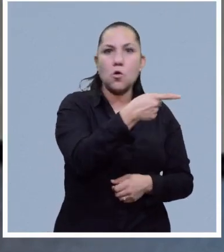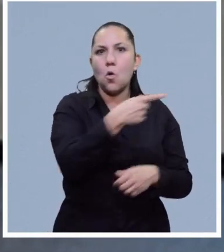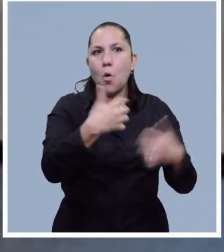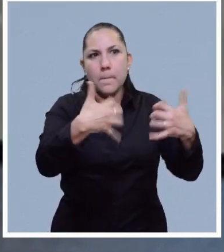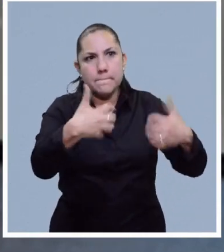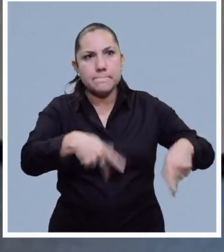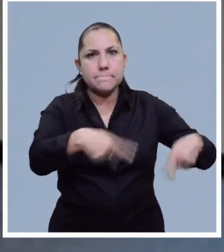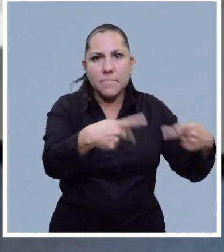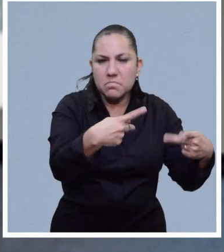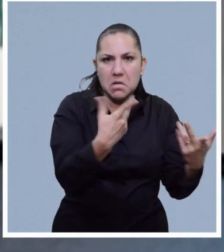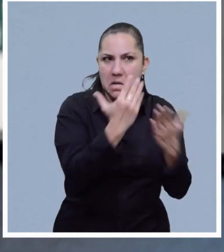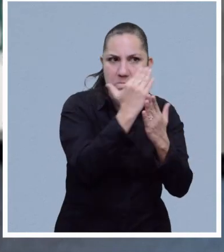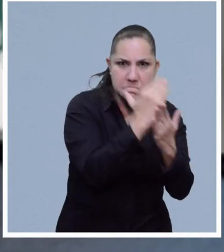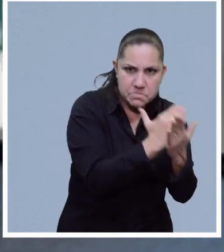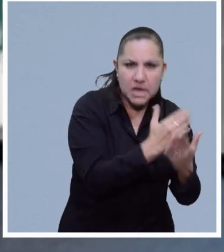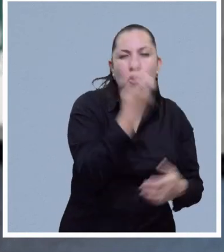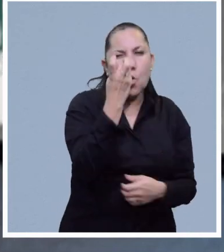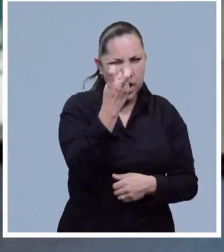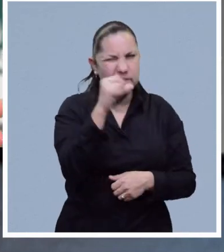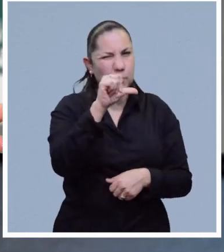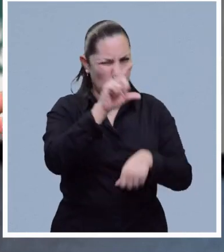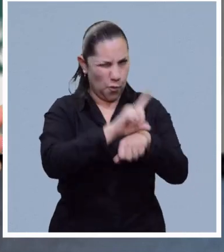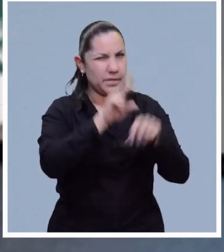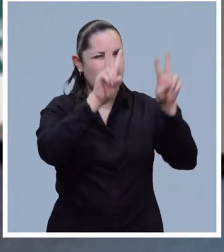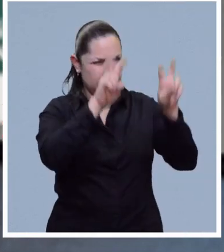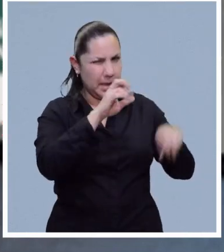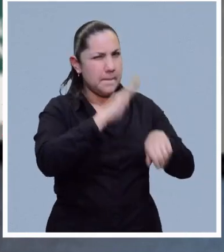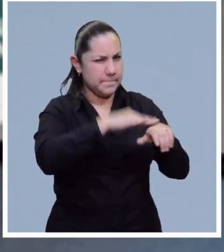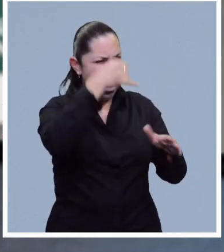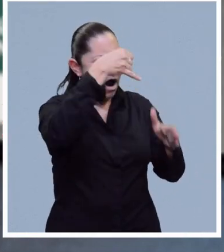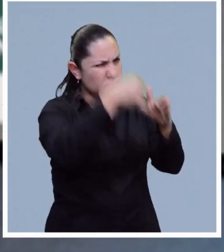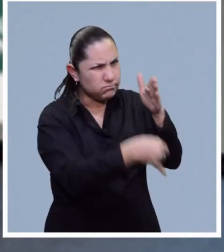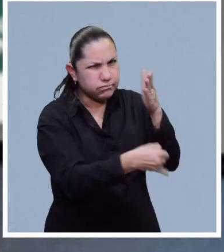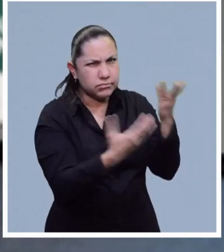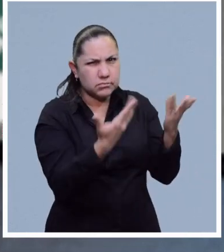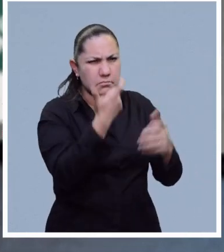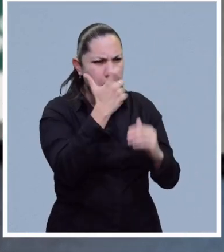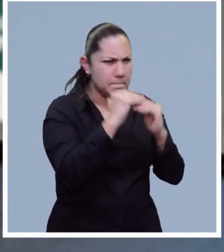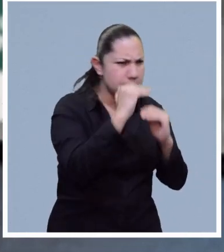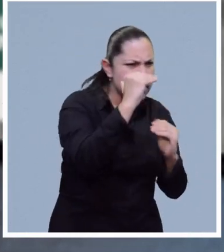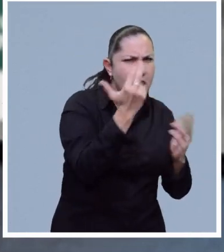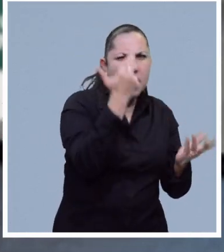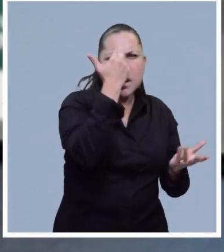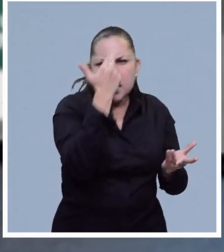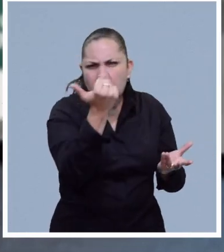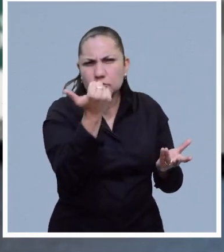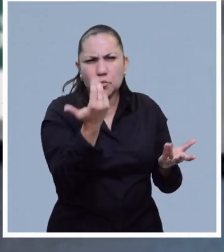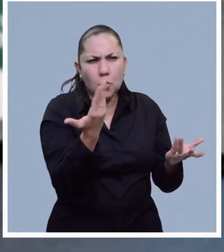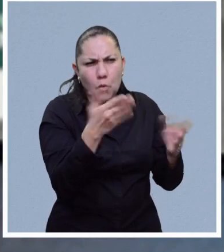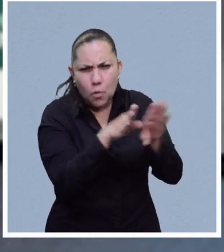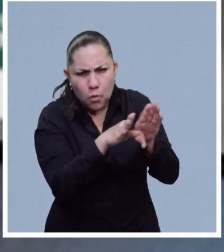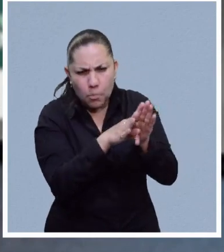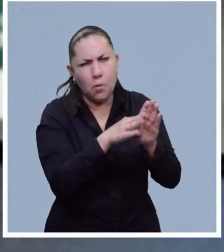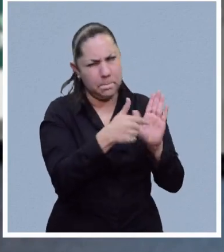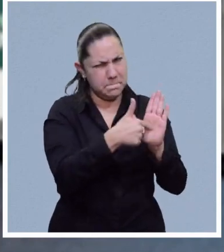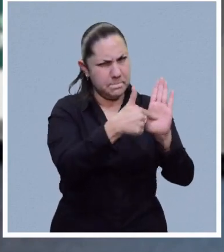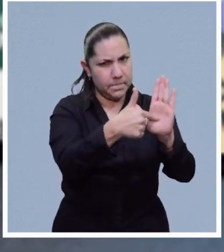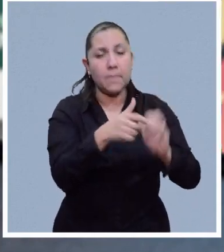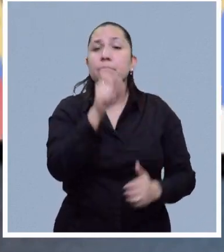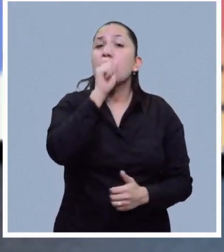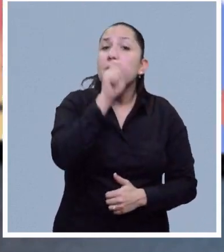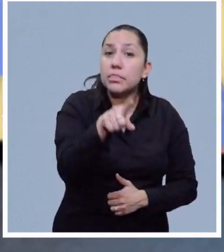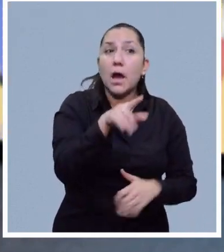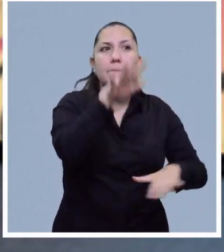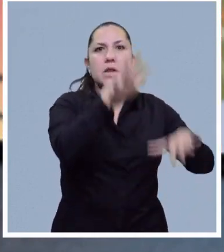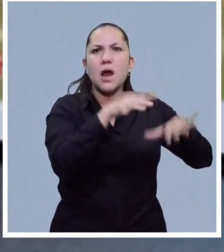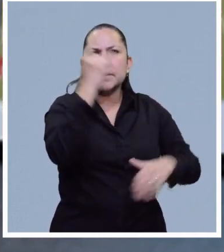hay escasez. Entonces, bueno, vamos a estar hablando alrededor de todo el programa, pues estas causas, consecuencias y también algo muy importante en la entrevista, los